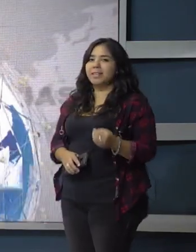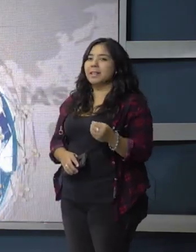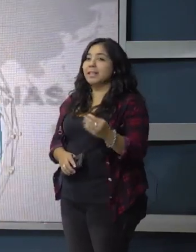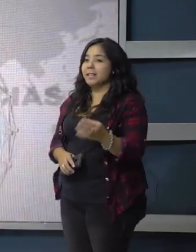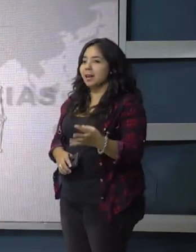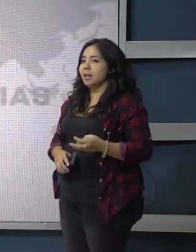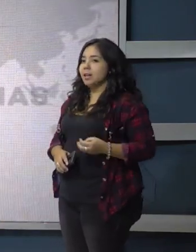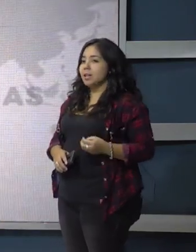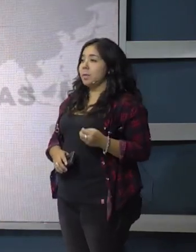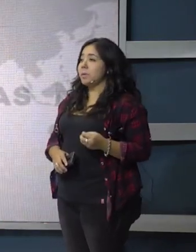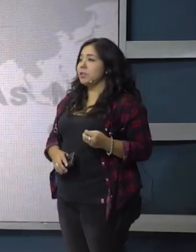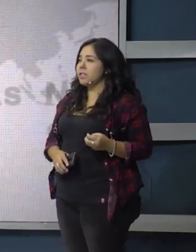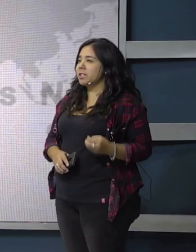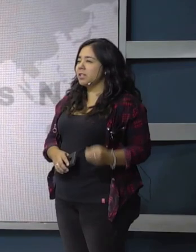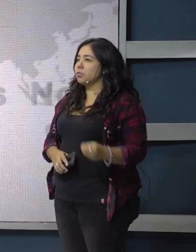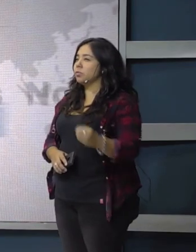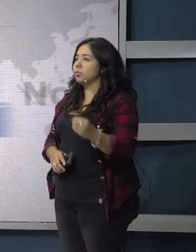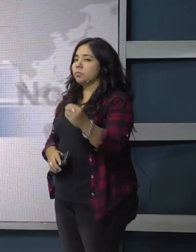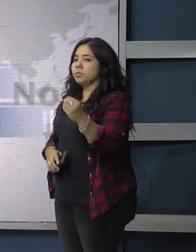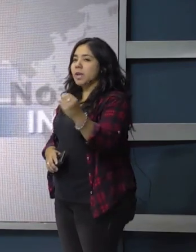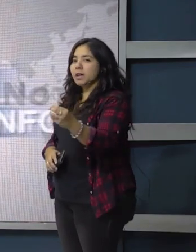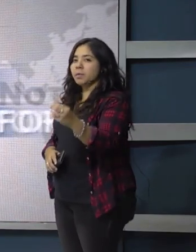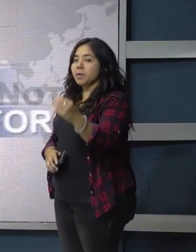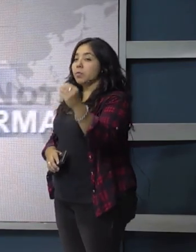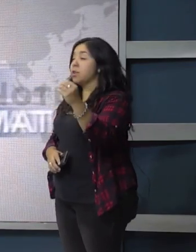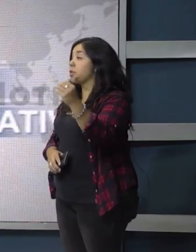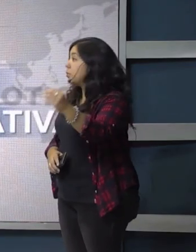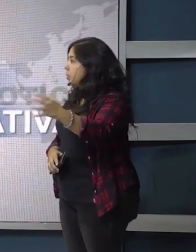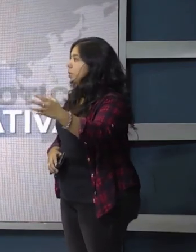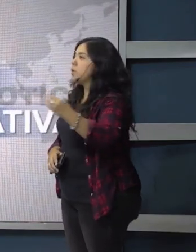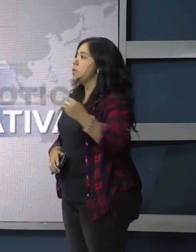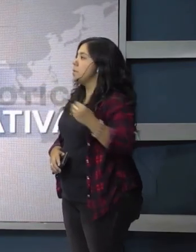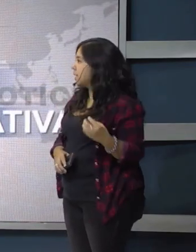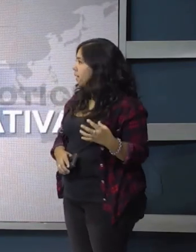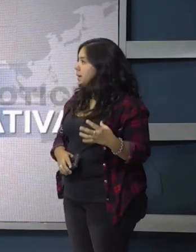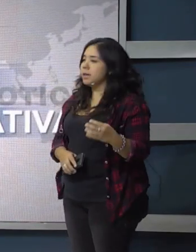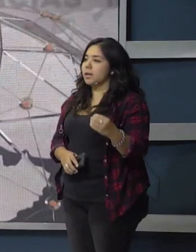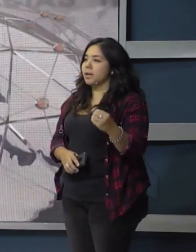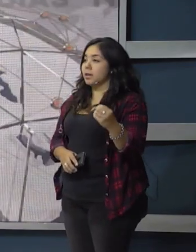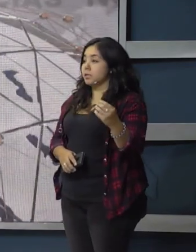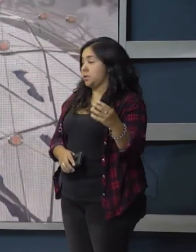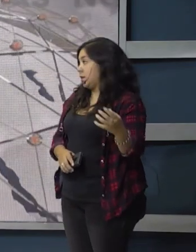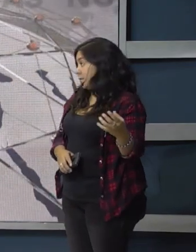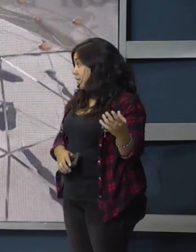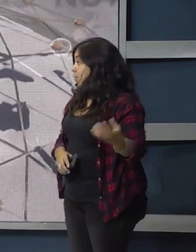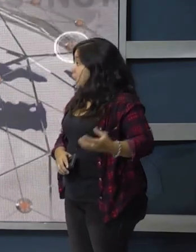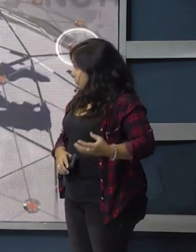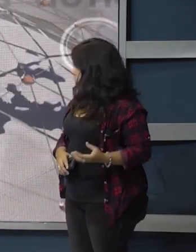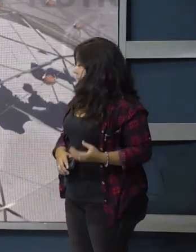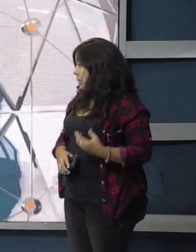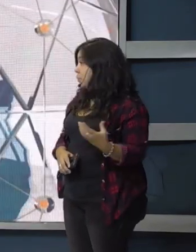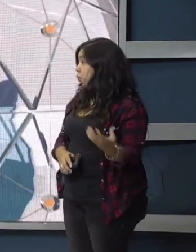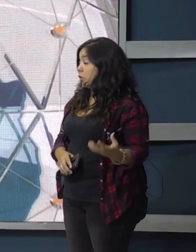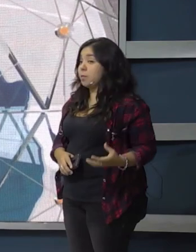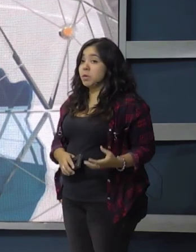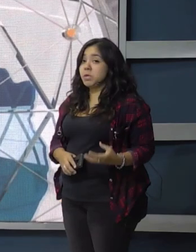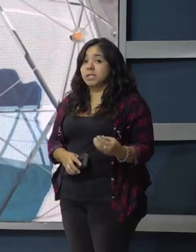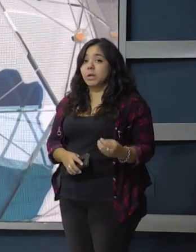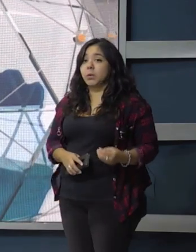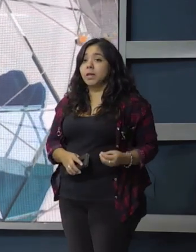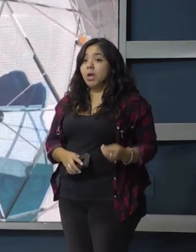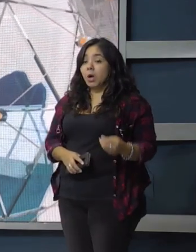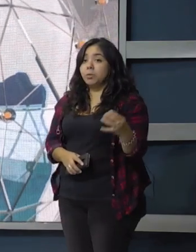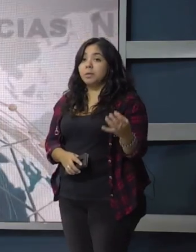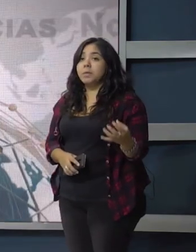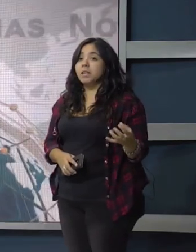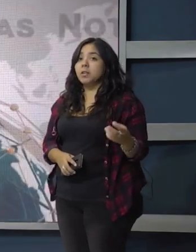vuelo del día, la persona que necesita hacer un viaje para una reunión y volver, se hace mucho, se ve mucho en la provincia